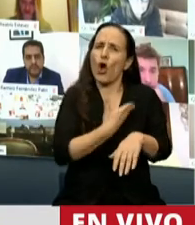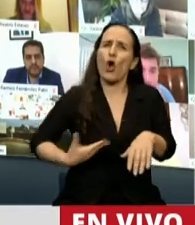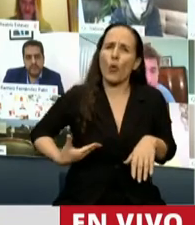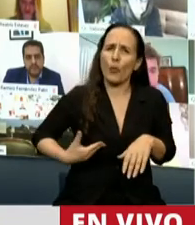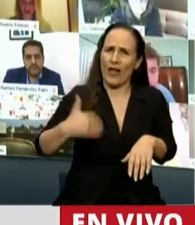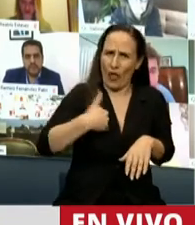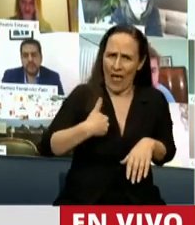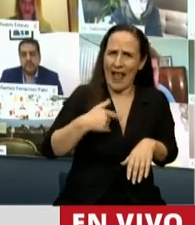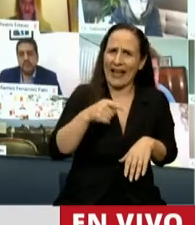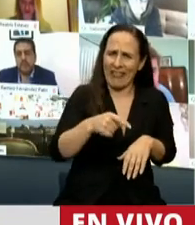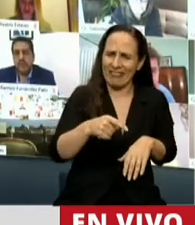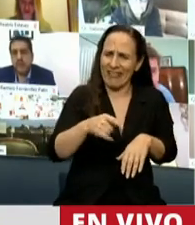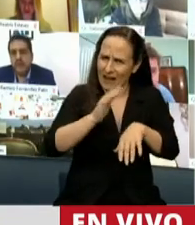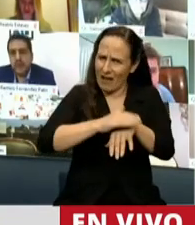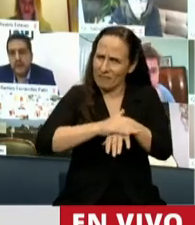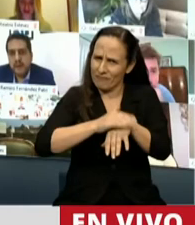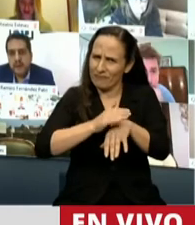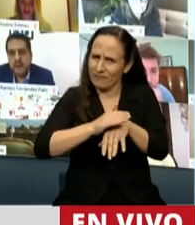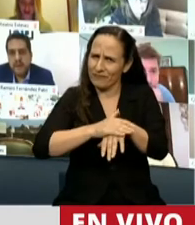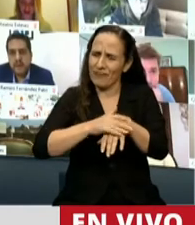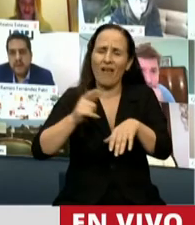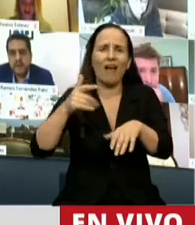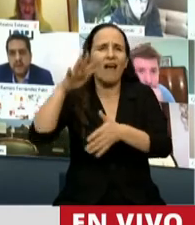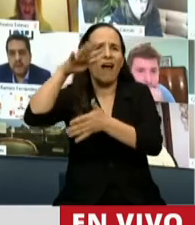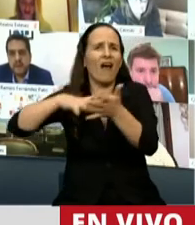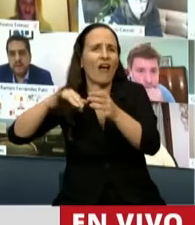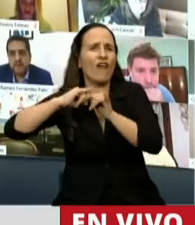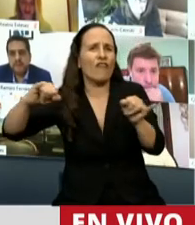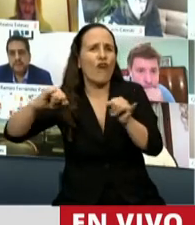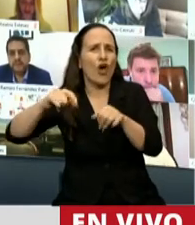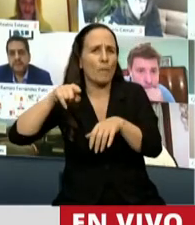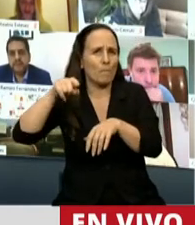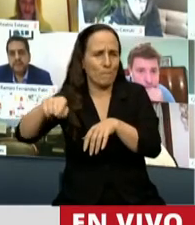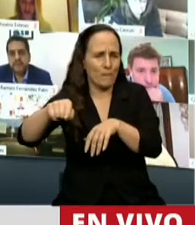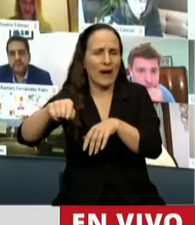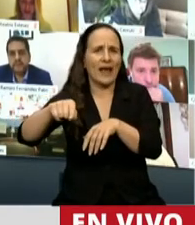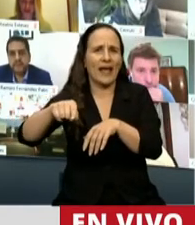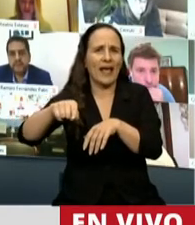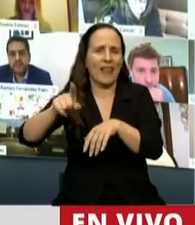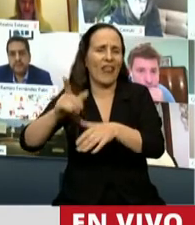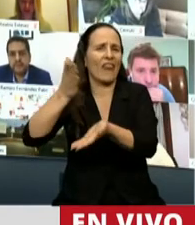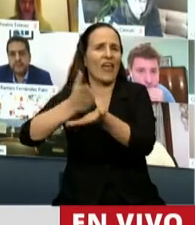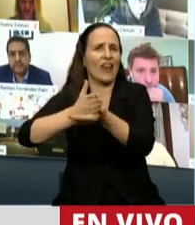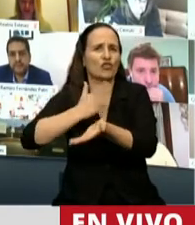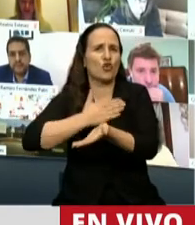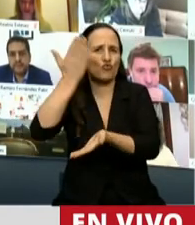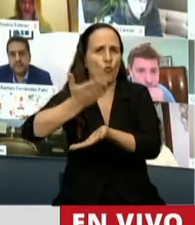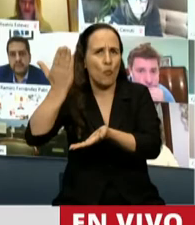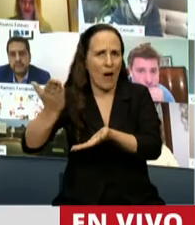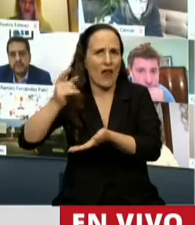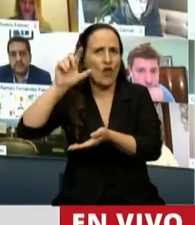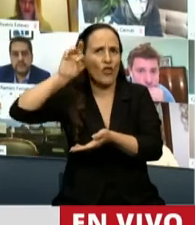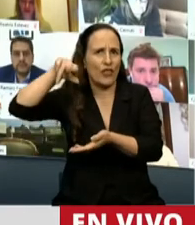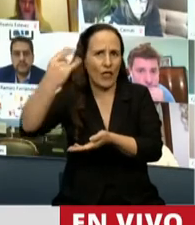con el informe de la comisionada, la alta comisionada de Derechos Humanos de Naciones Unidas,